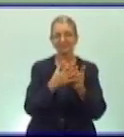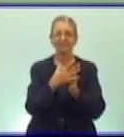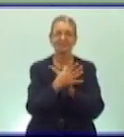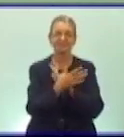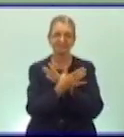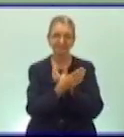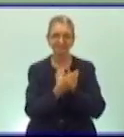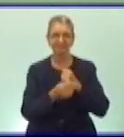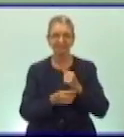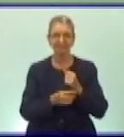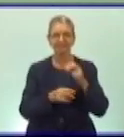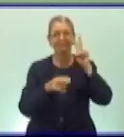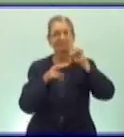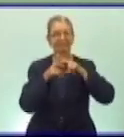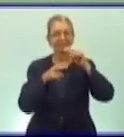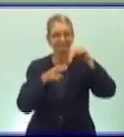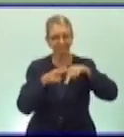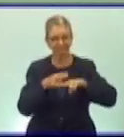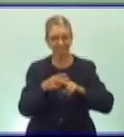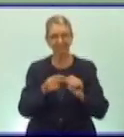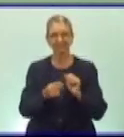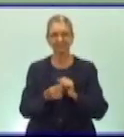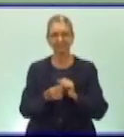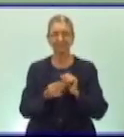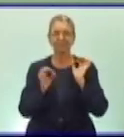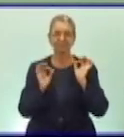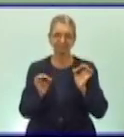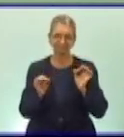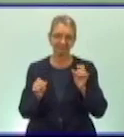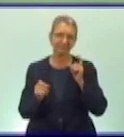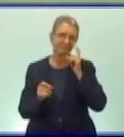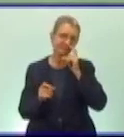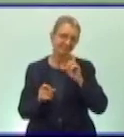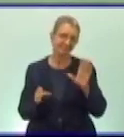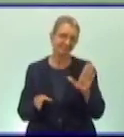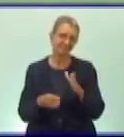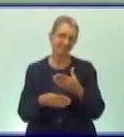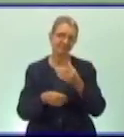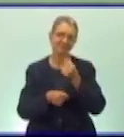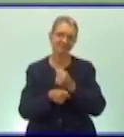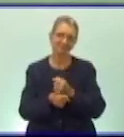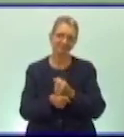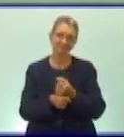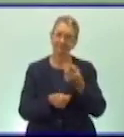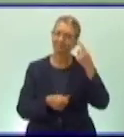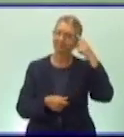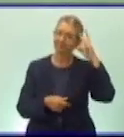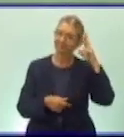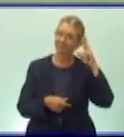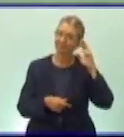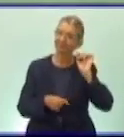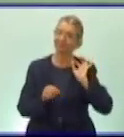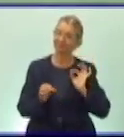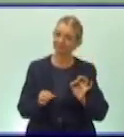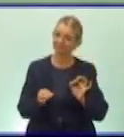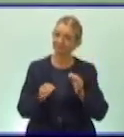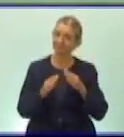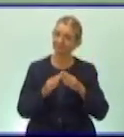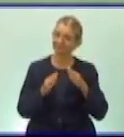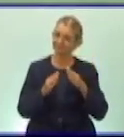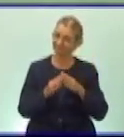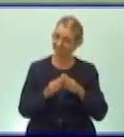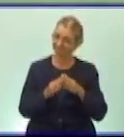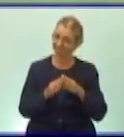y el tocororo así se termina nuestro encuentro y recuerden en este tiempo que están en casa